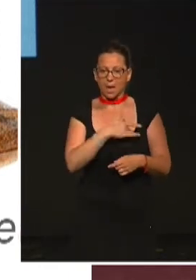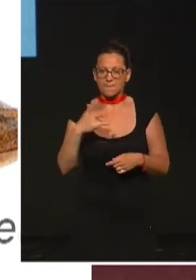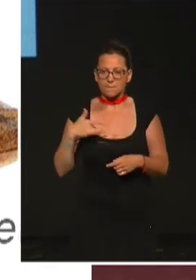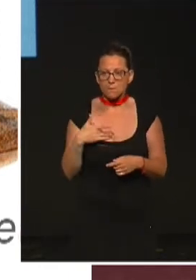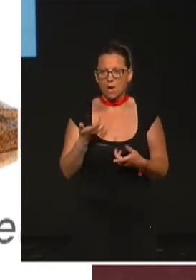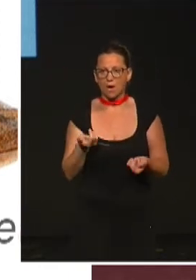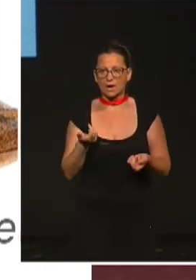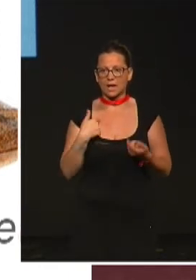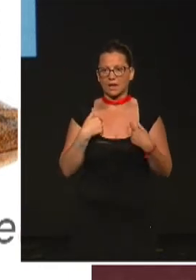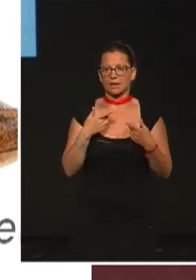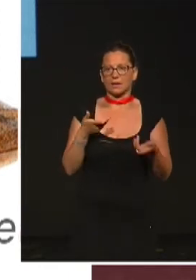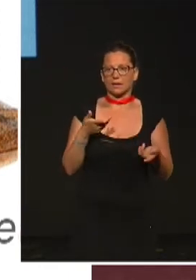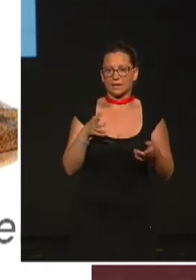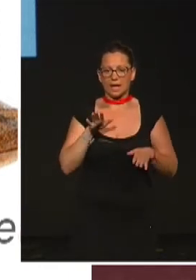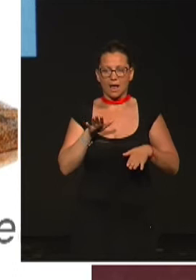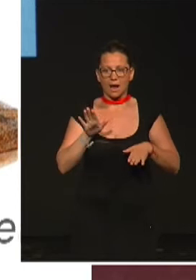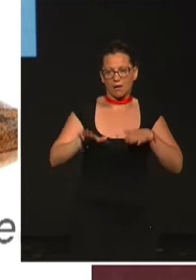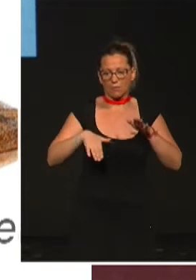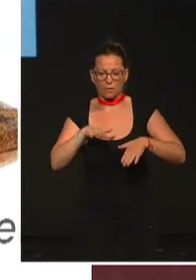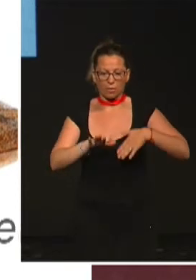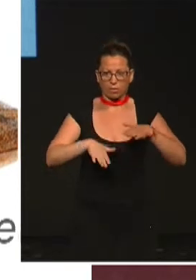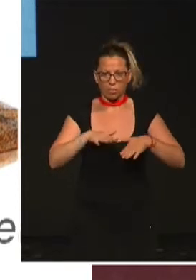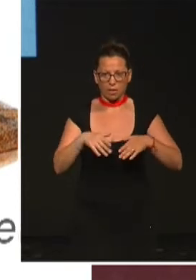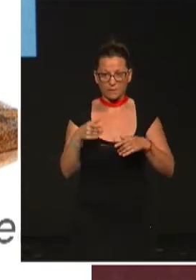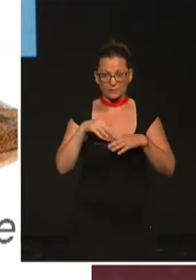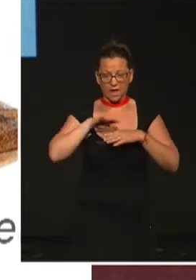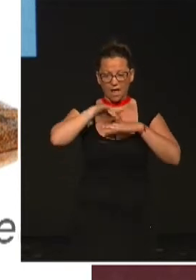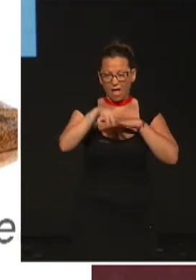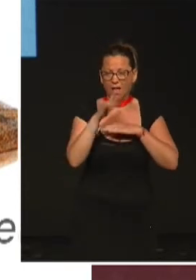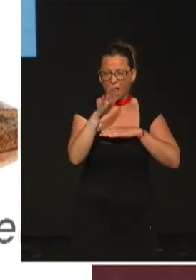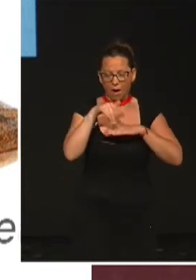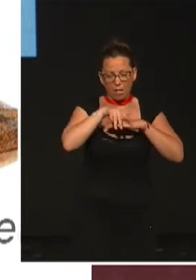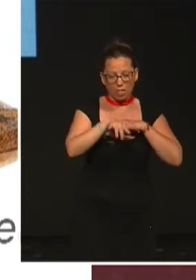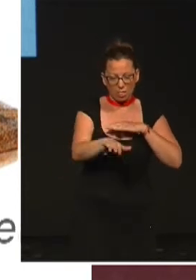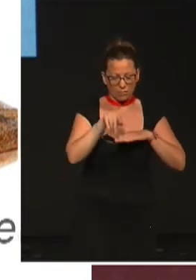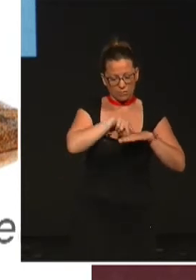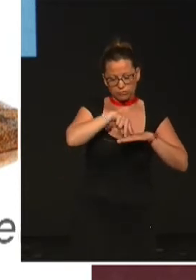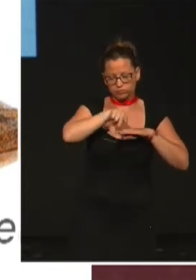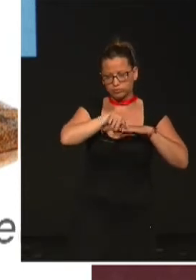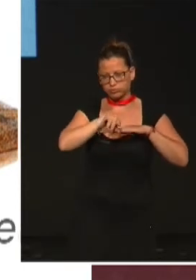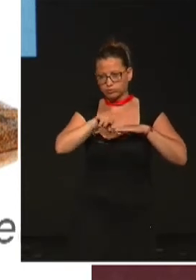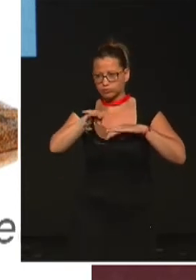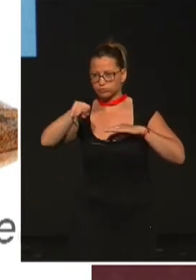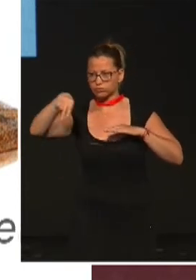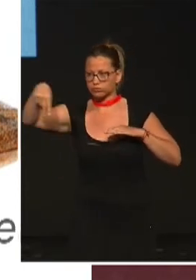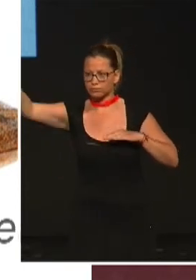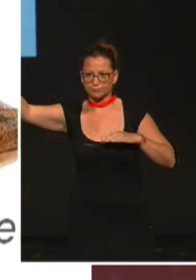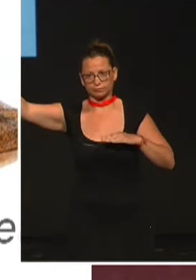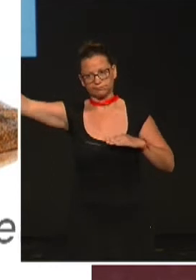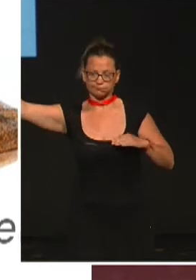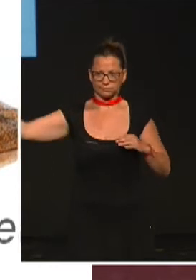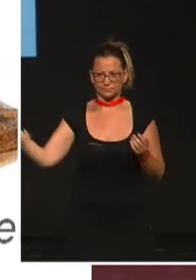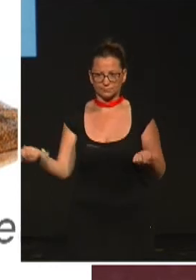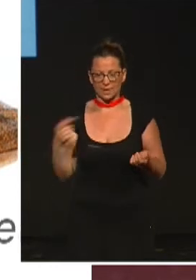rudimentarios y esas aletas que utilizaban a modo de patas, salieron del agua, dieron ese paso tan importante para dar lugar a otro grupo de vertebrados como son los